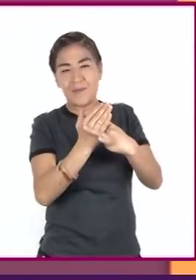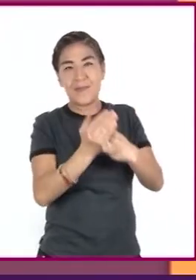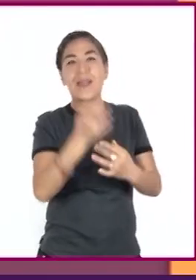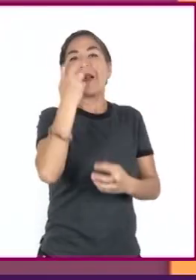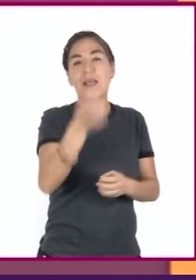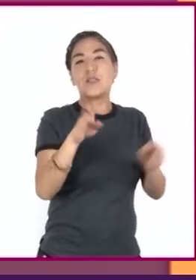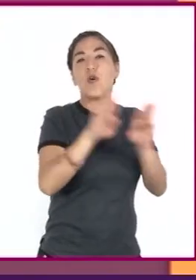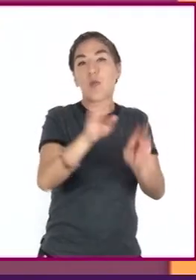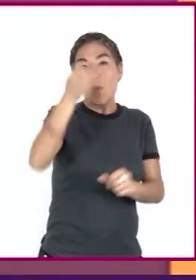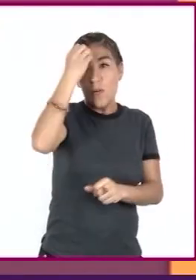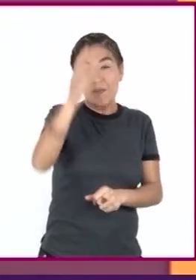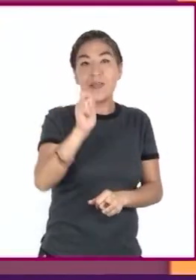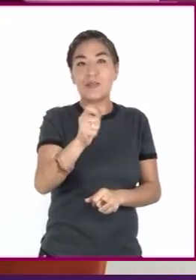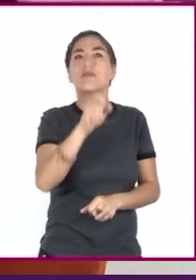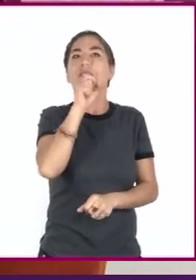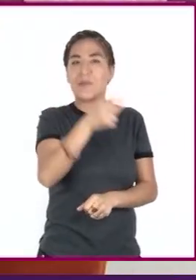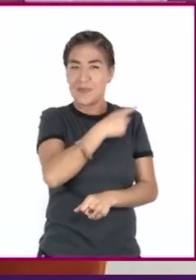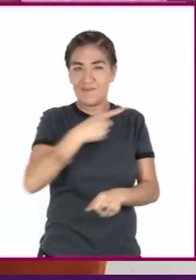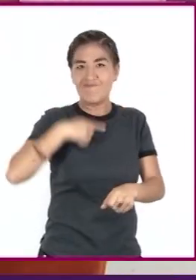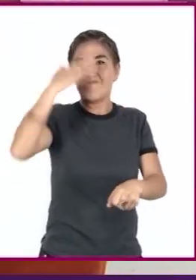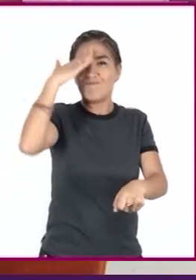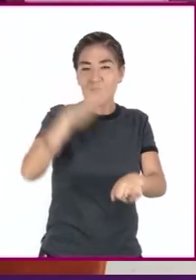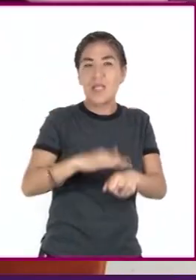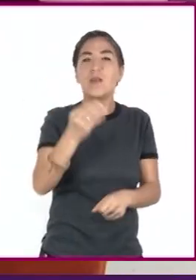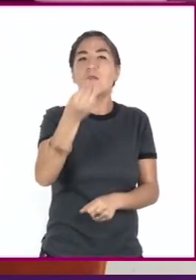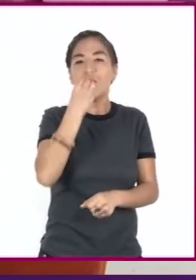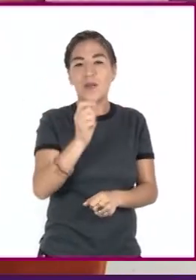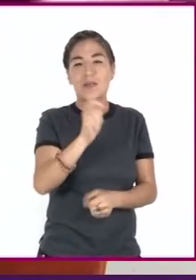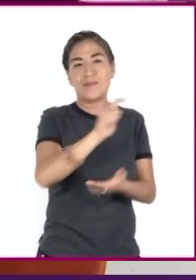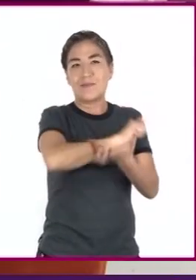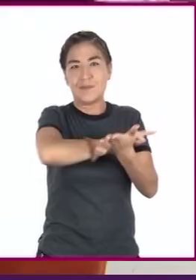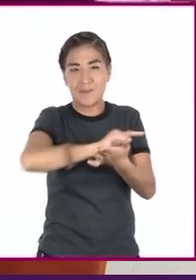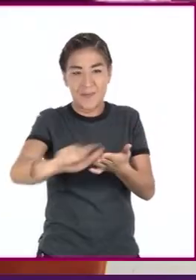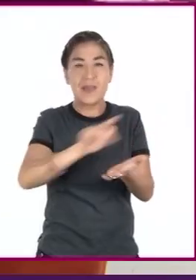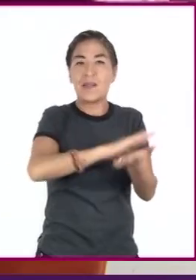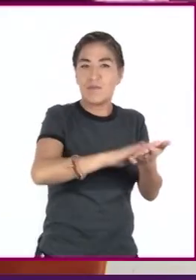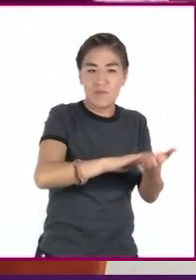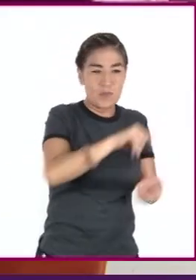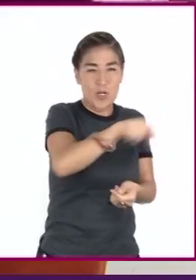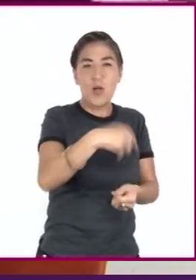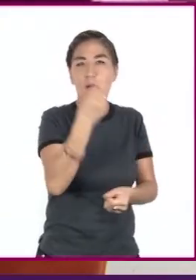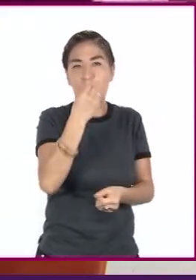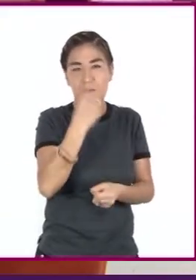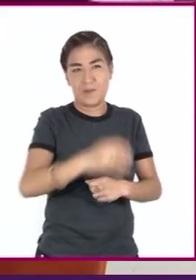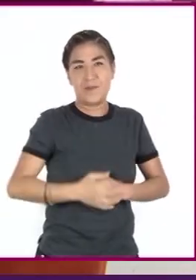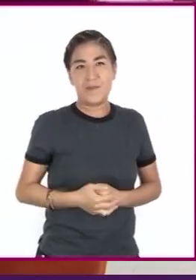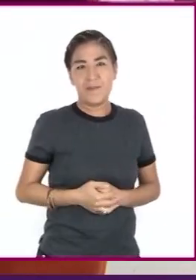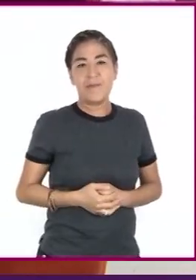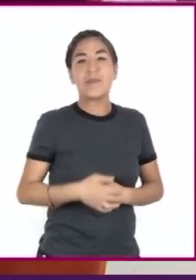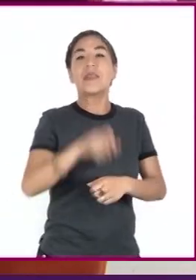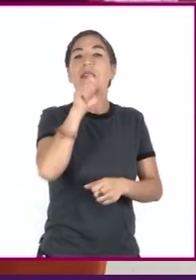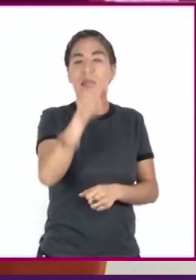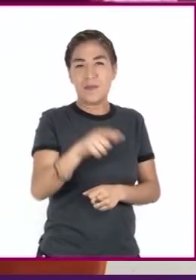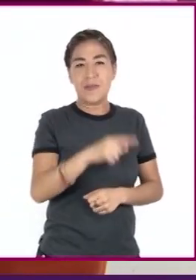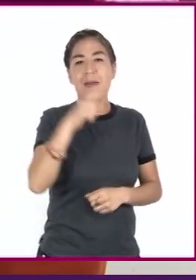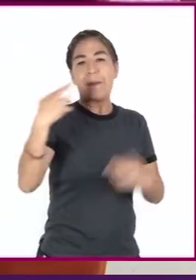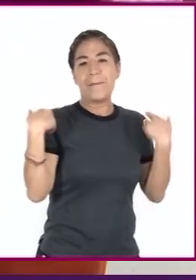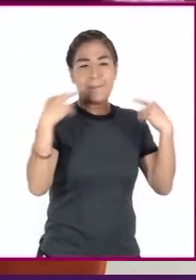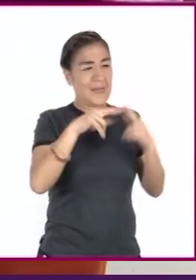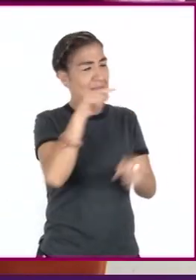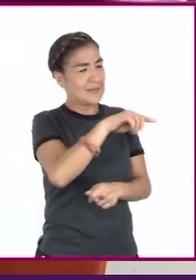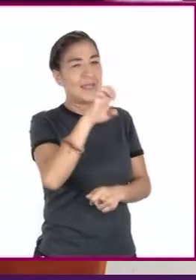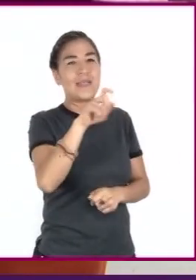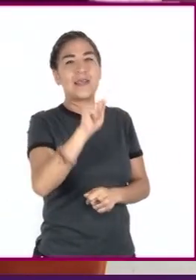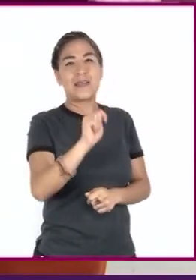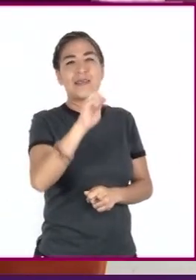la higiene de los alimentos, que se vuelve indispensable para una alimentación sana. Y a propósito de esto, maestra Etel,